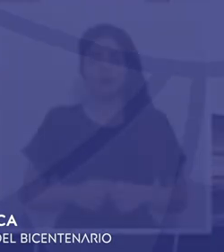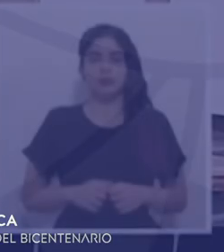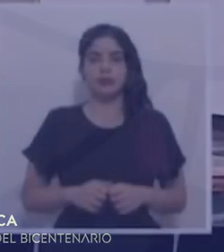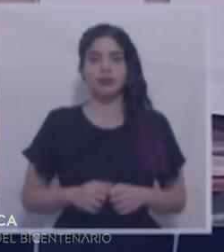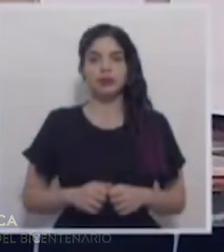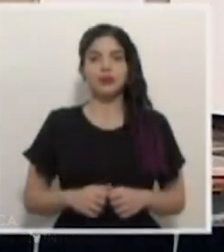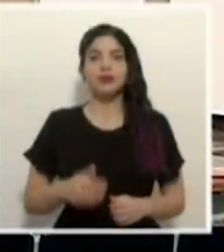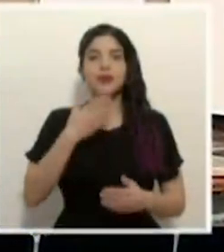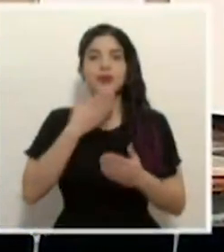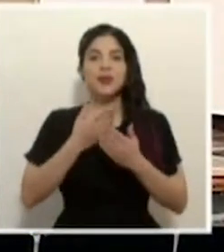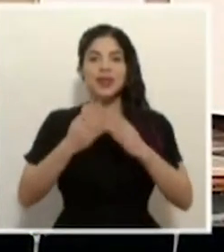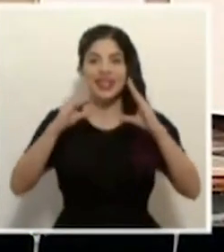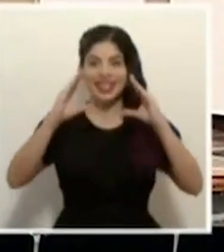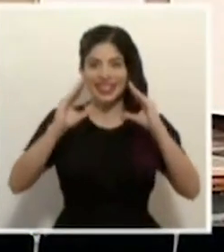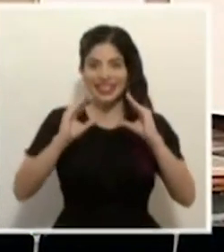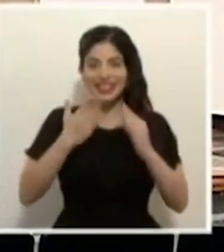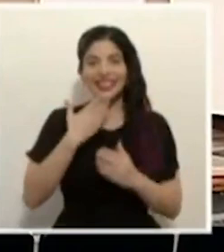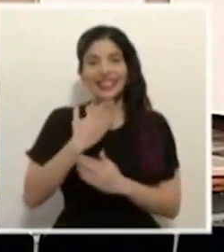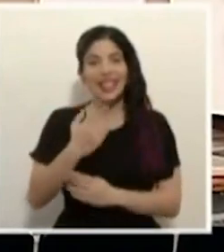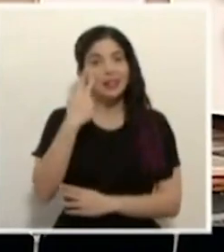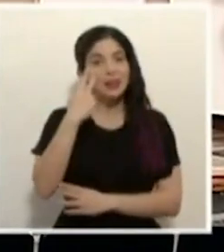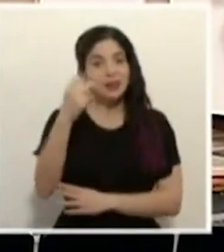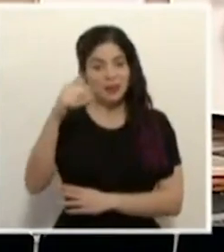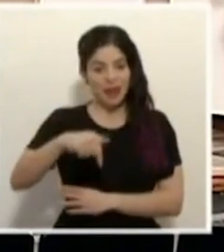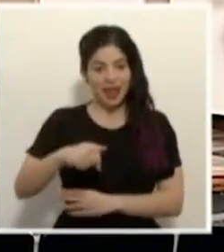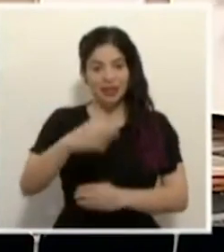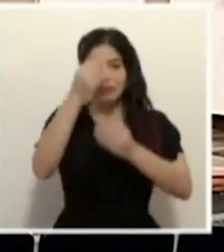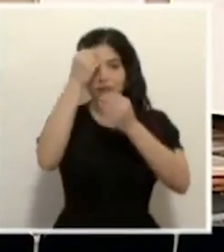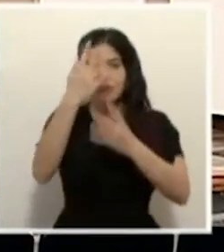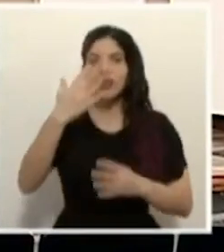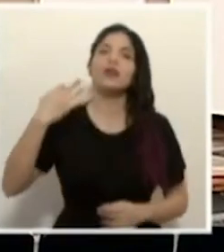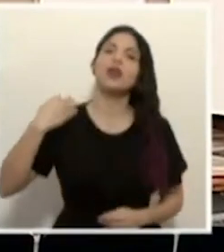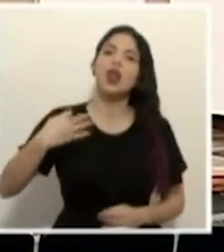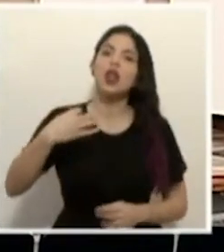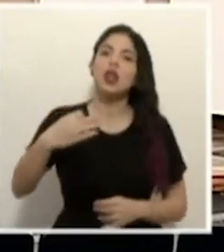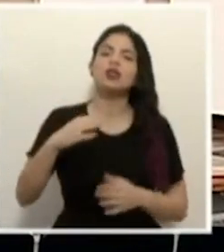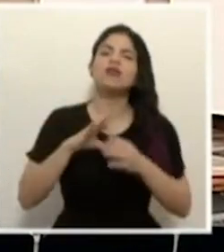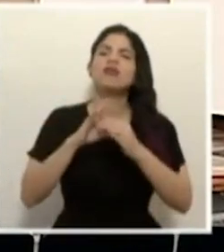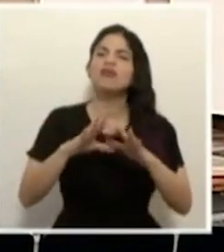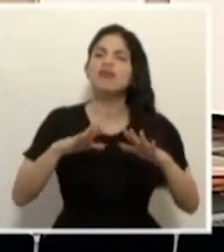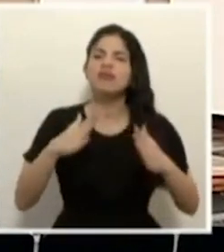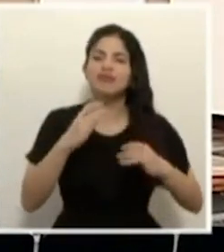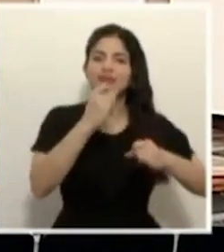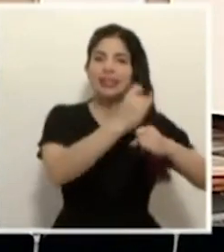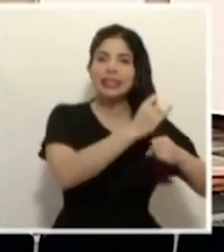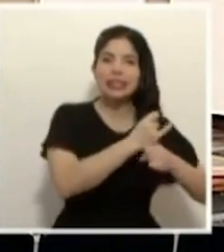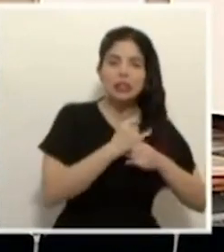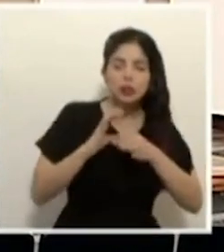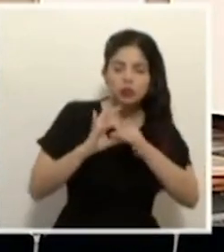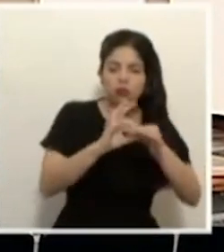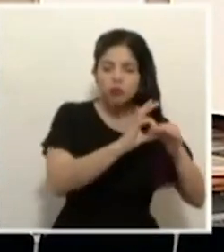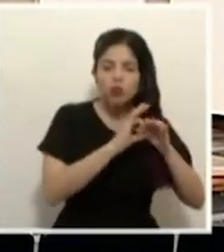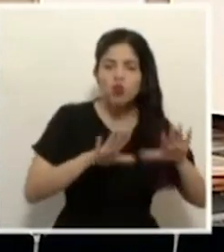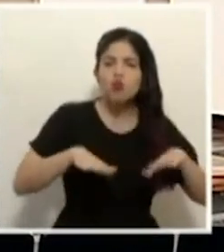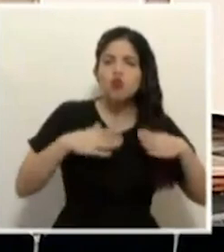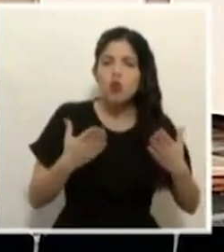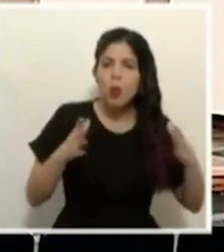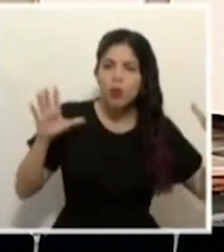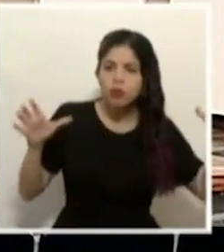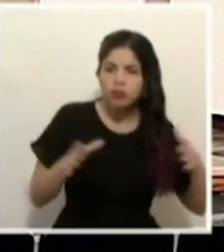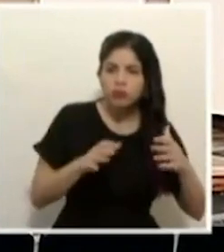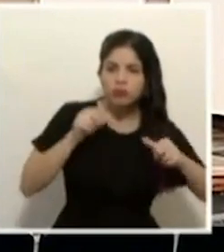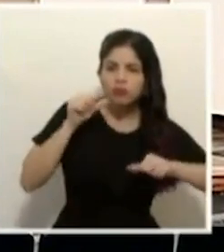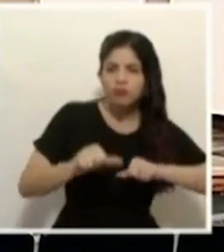Muy buenas tardes, gracias por sintonizar este reporte diario sobre la coordinación institucional y los esfuerzos conjuntos para